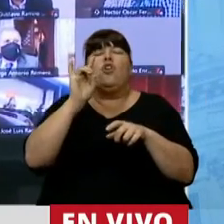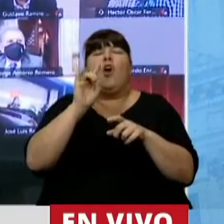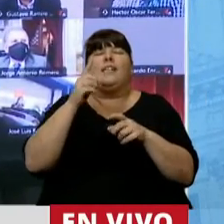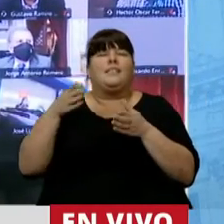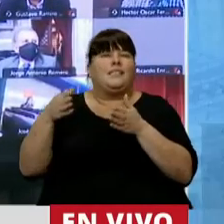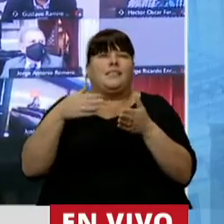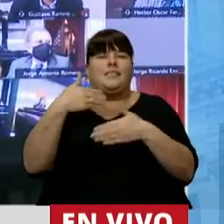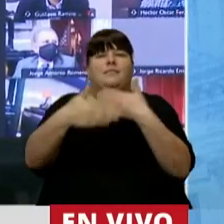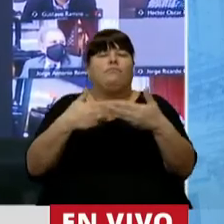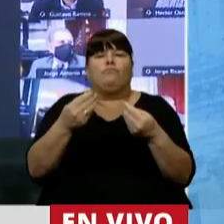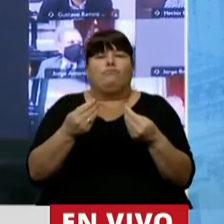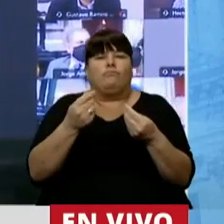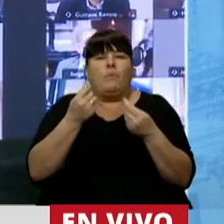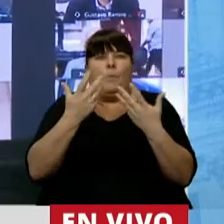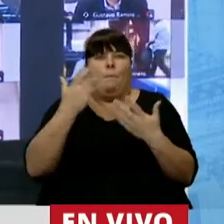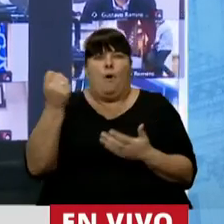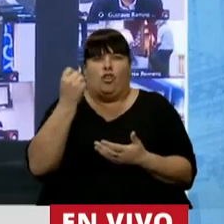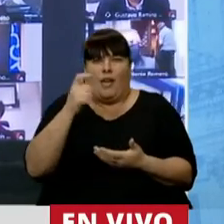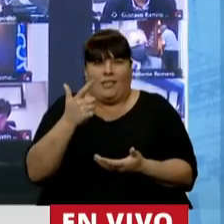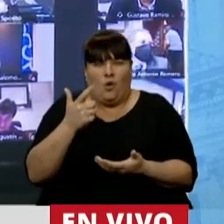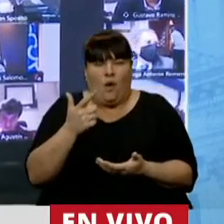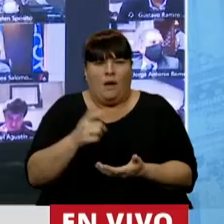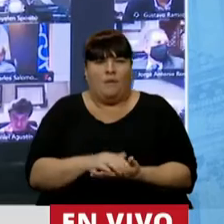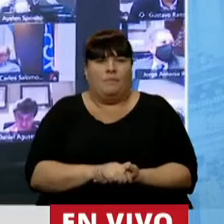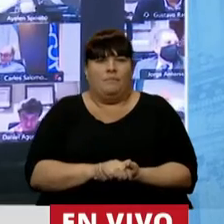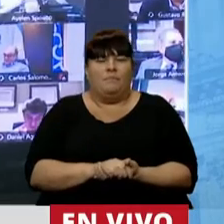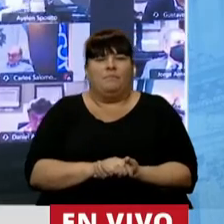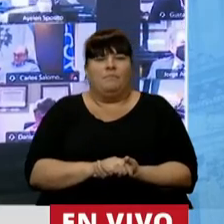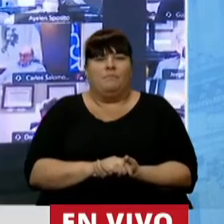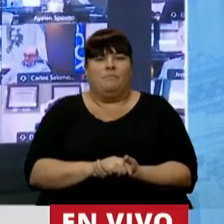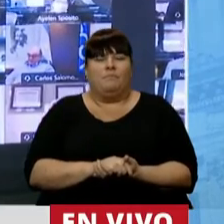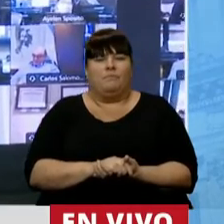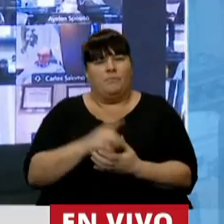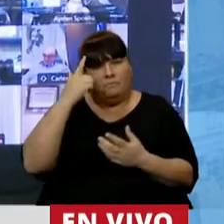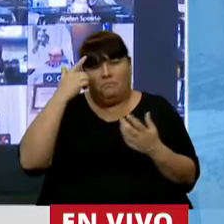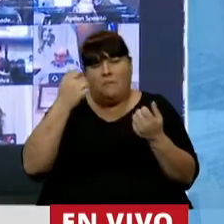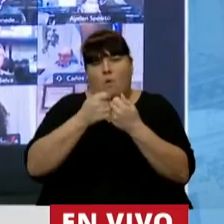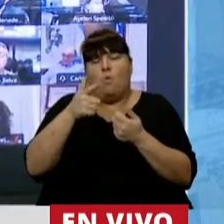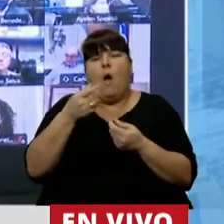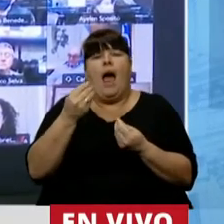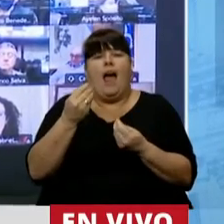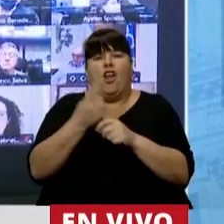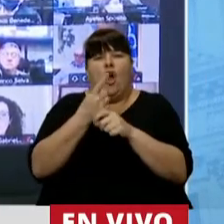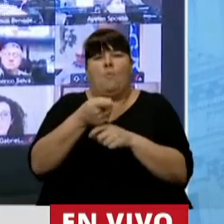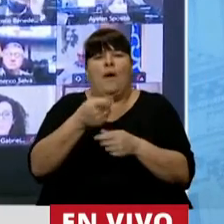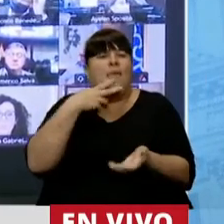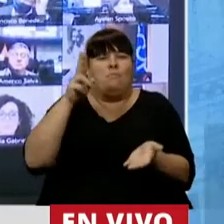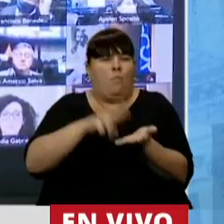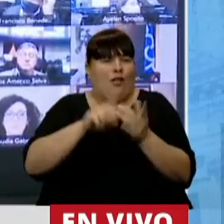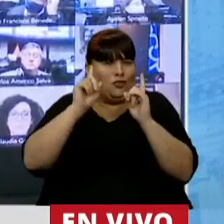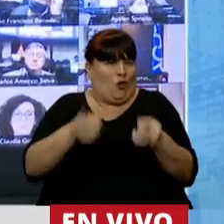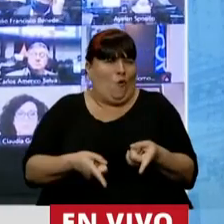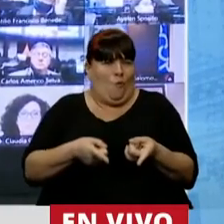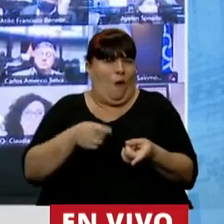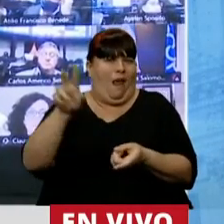orientación valiosa y compartible va a imprimir este impuesto en la